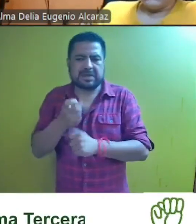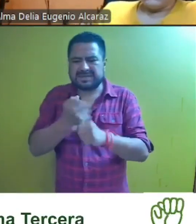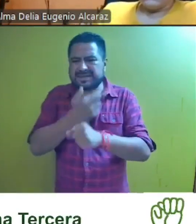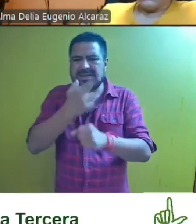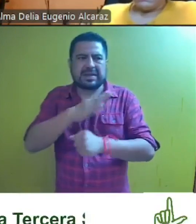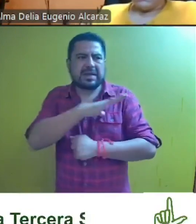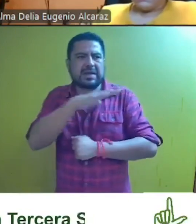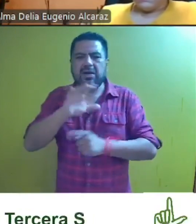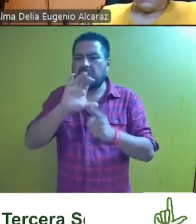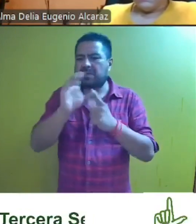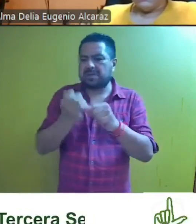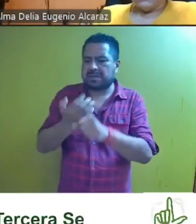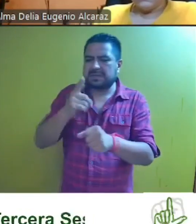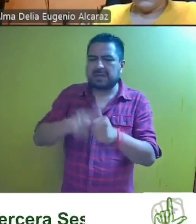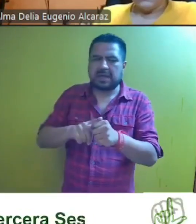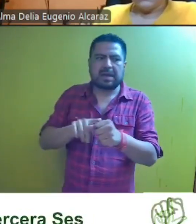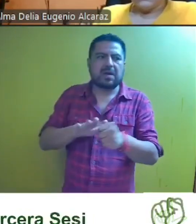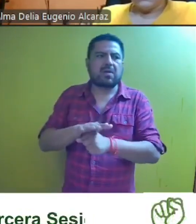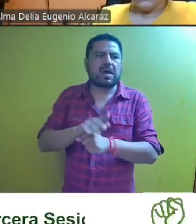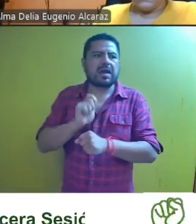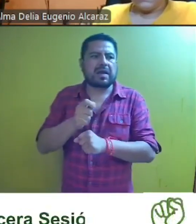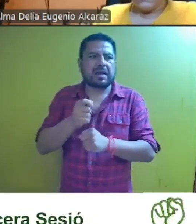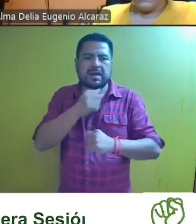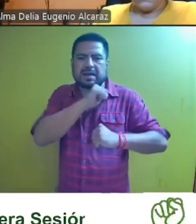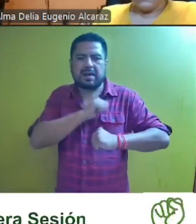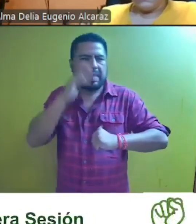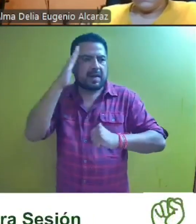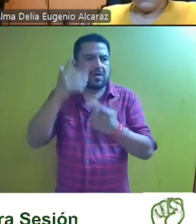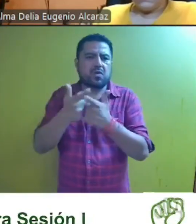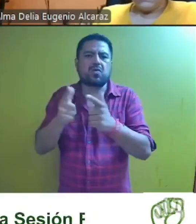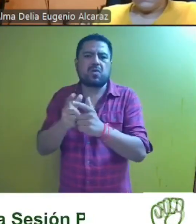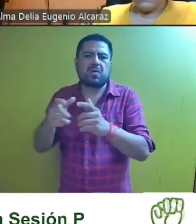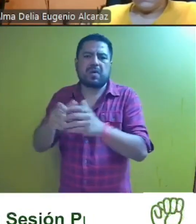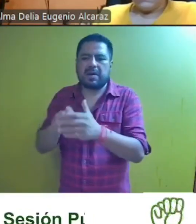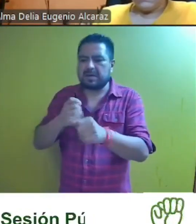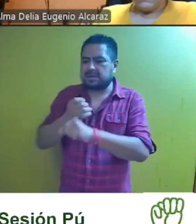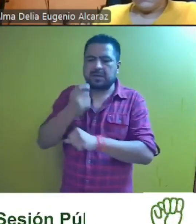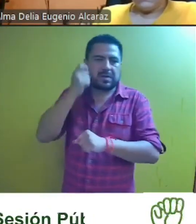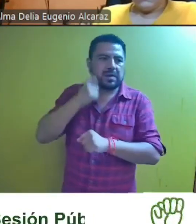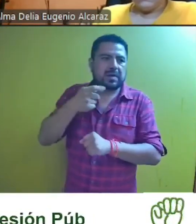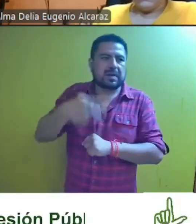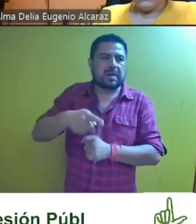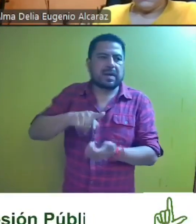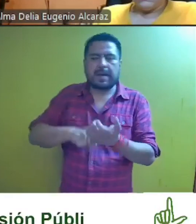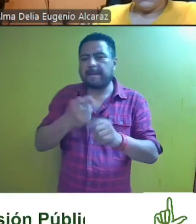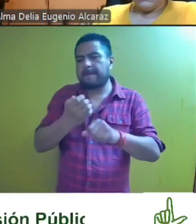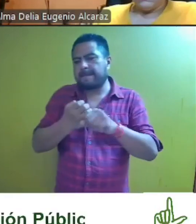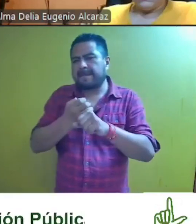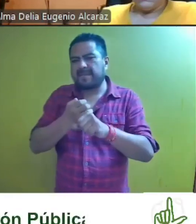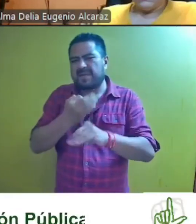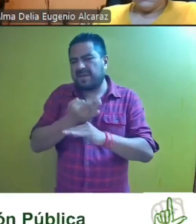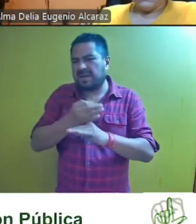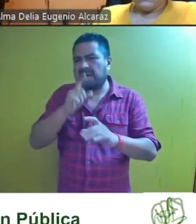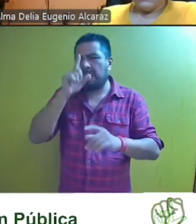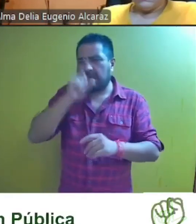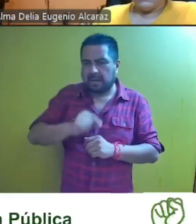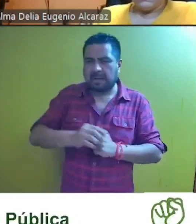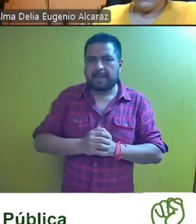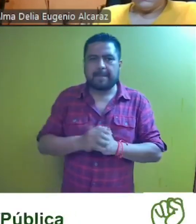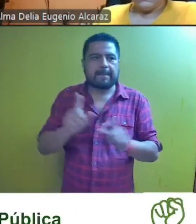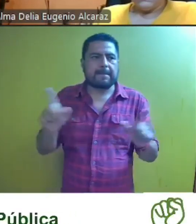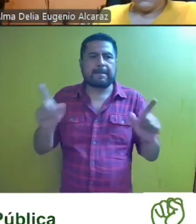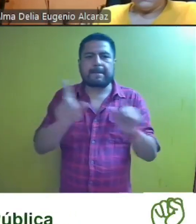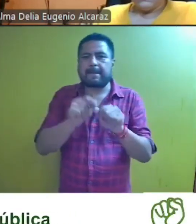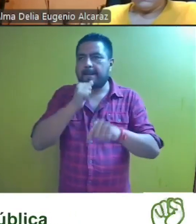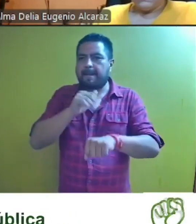general del comité directivo estatal del órgano partidista mencionado en el estado de guerrero en términos de lo expuesto en el presente fallo es la